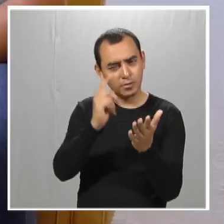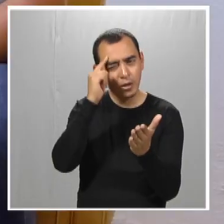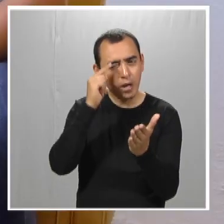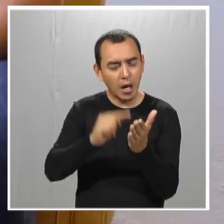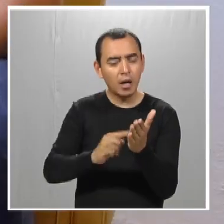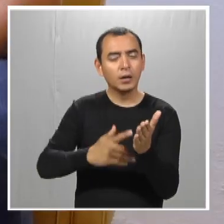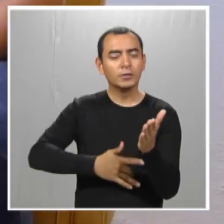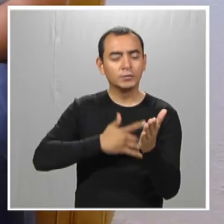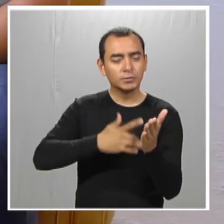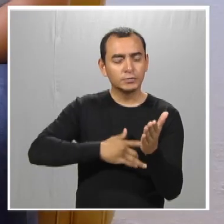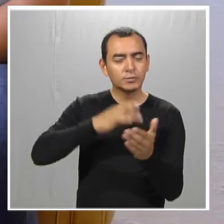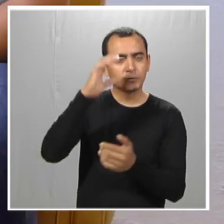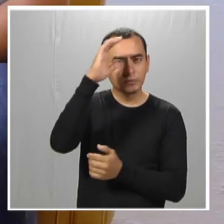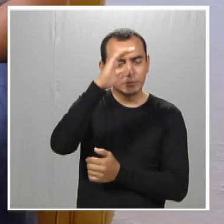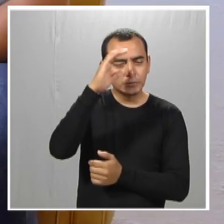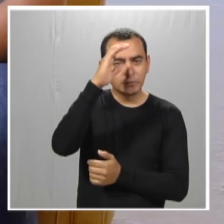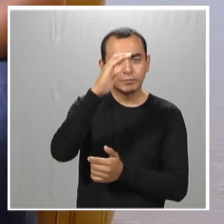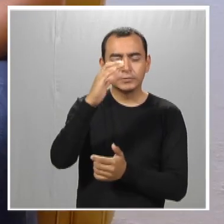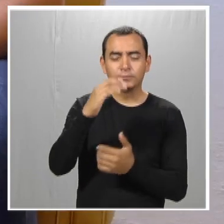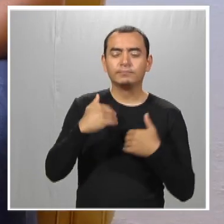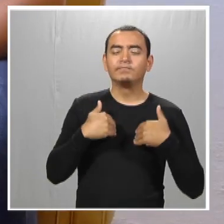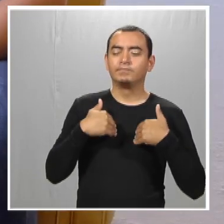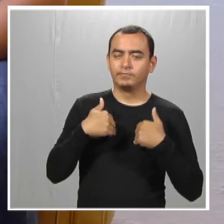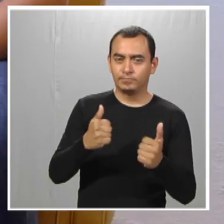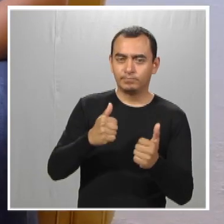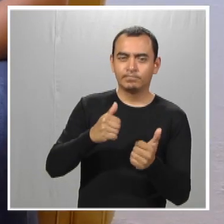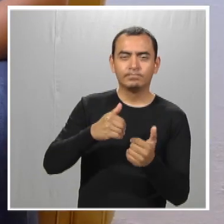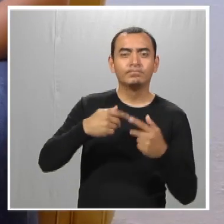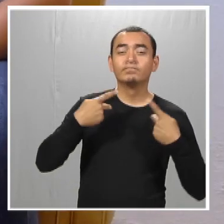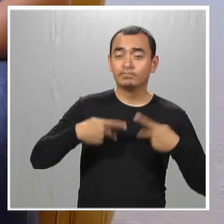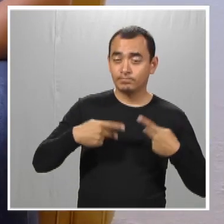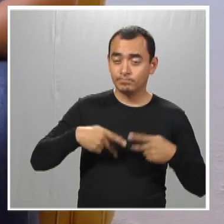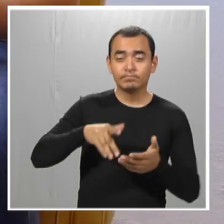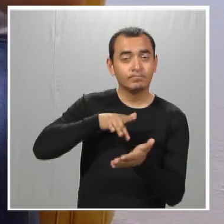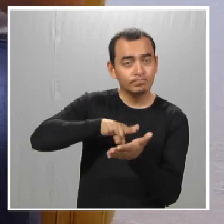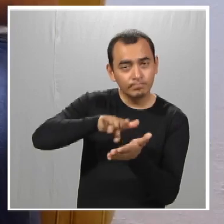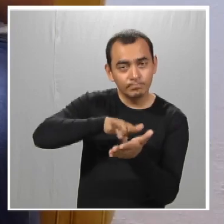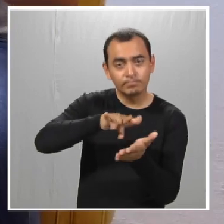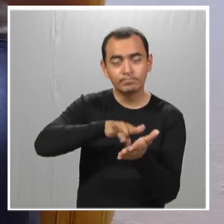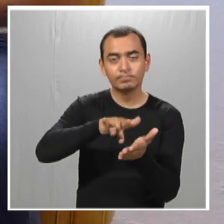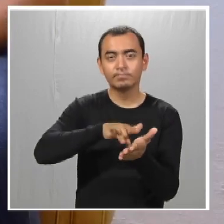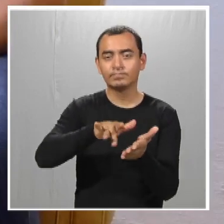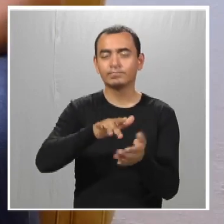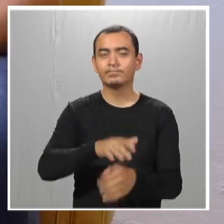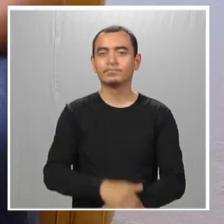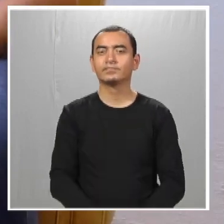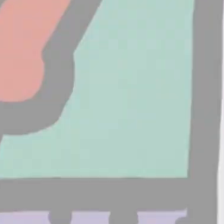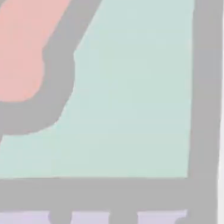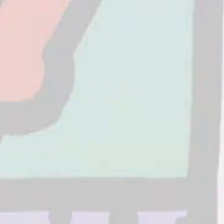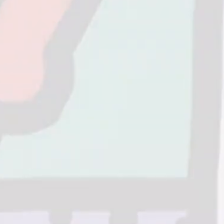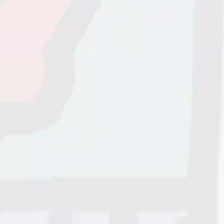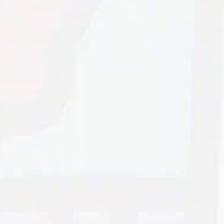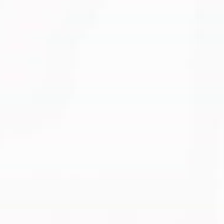créanme que van a sensibilizar y entender y apoyarnos más como personas.